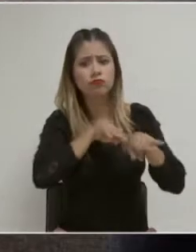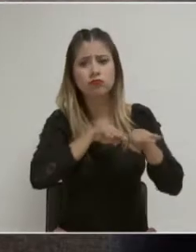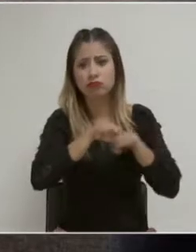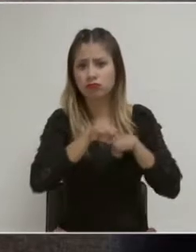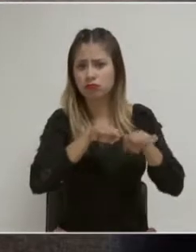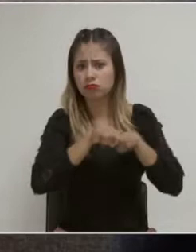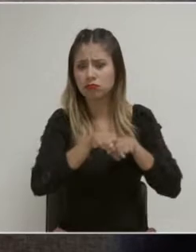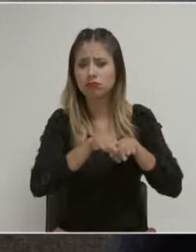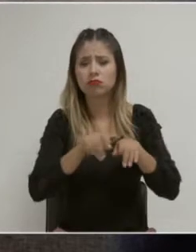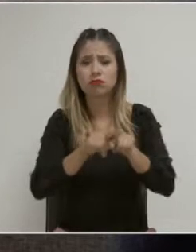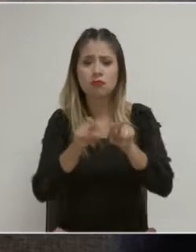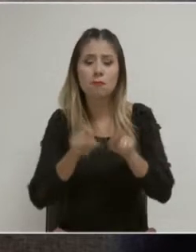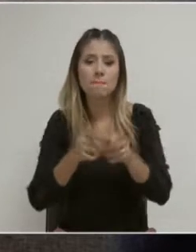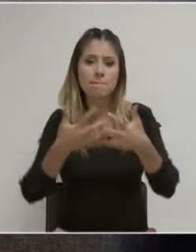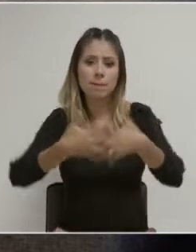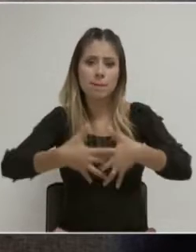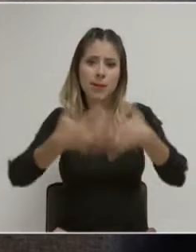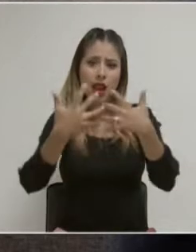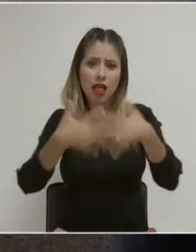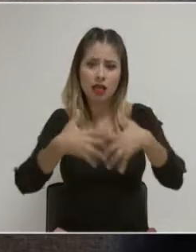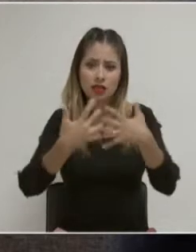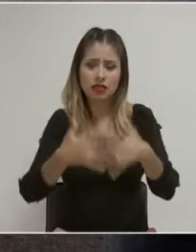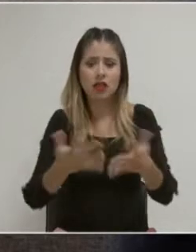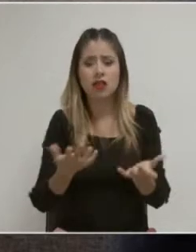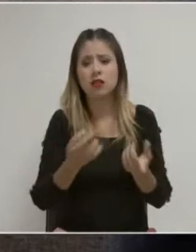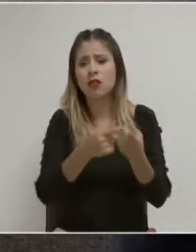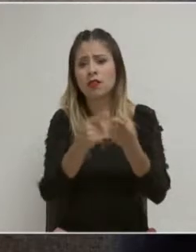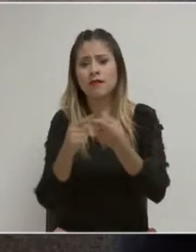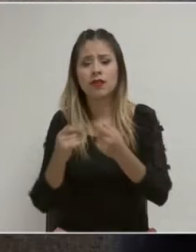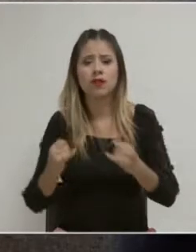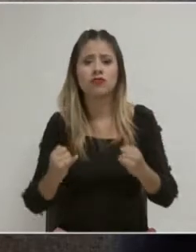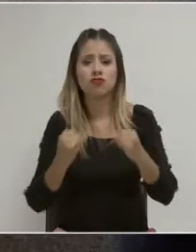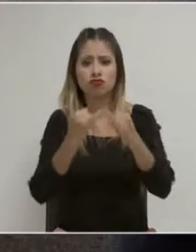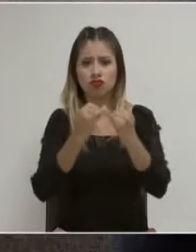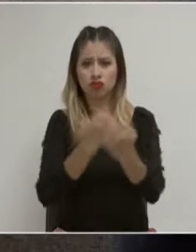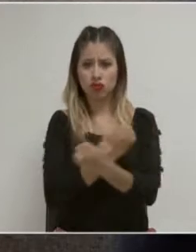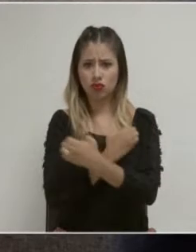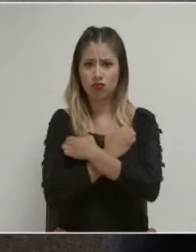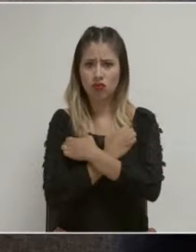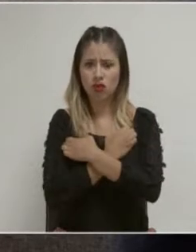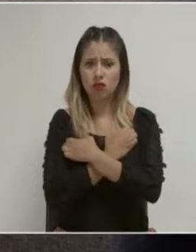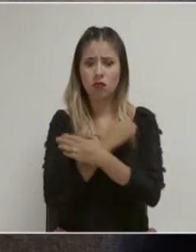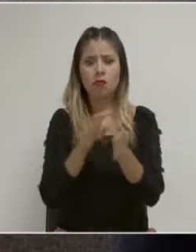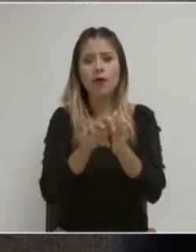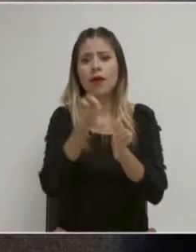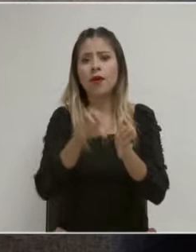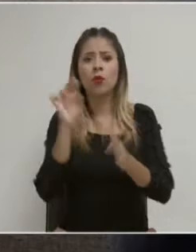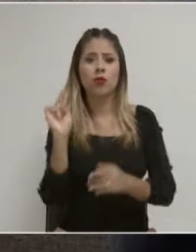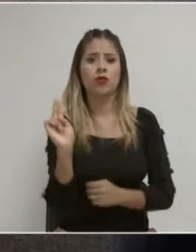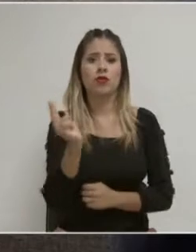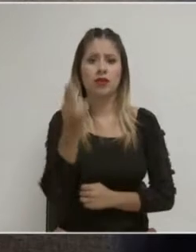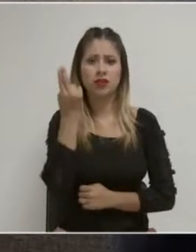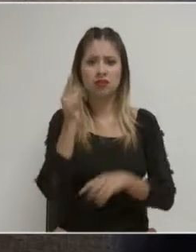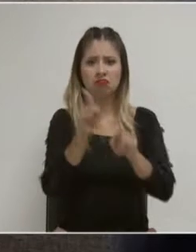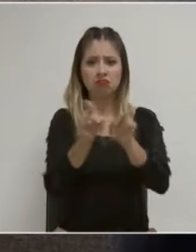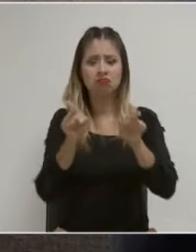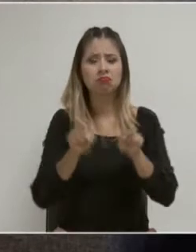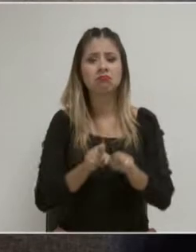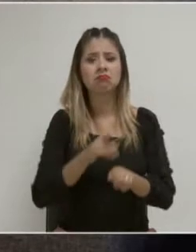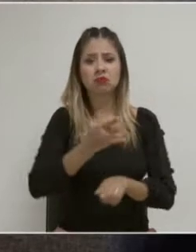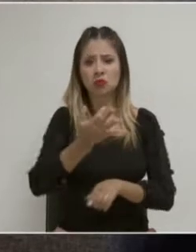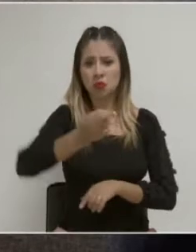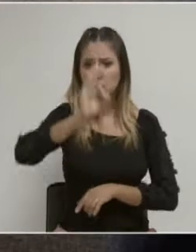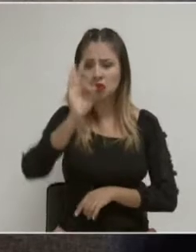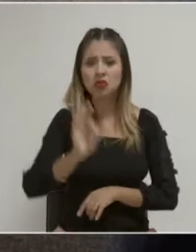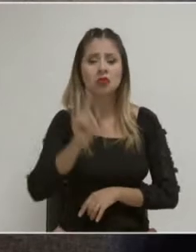sector privado, del empresariado y de las instituciones educativas, por ejemplo, las universidades. En